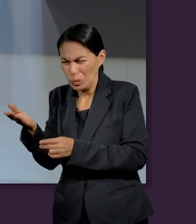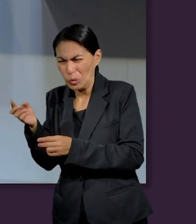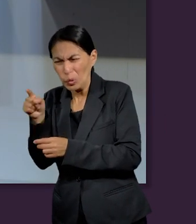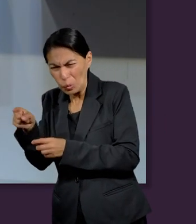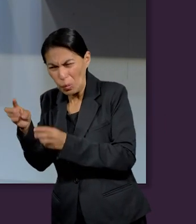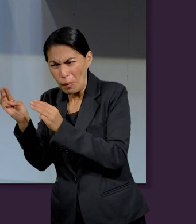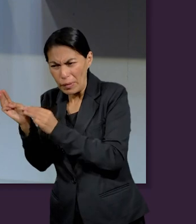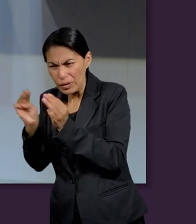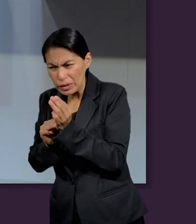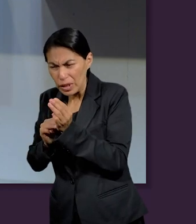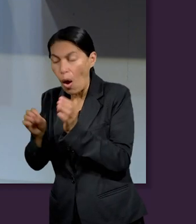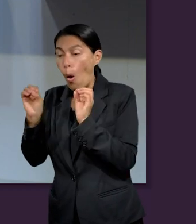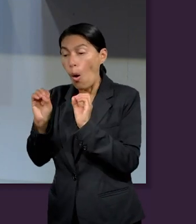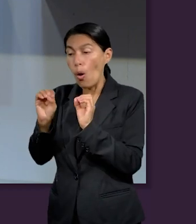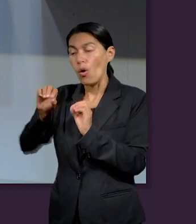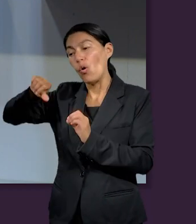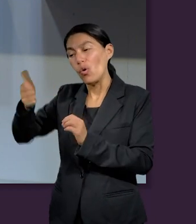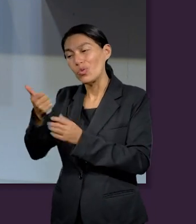Mesías.